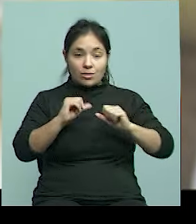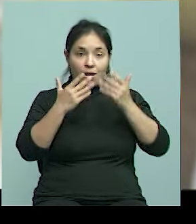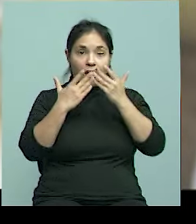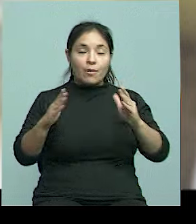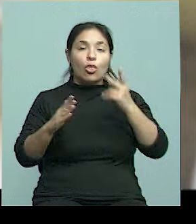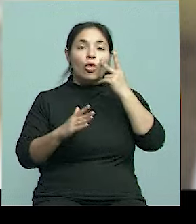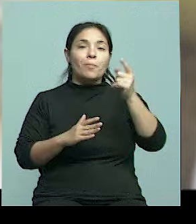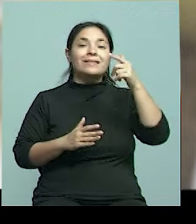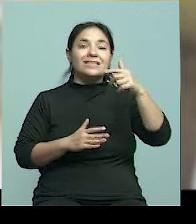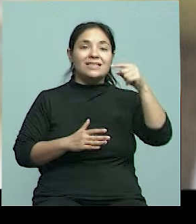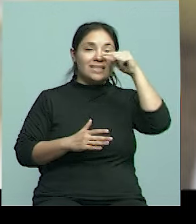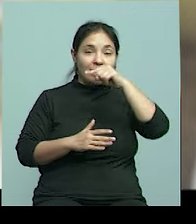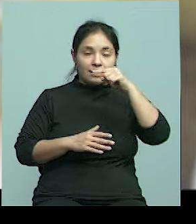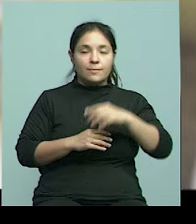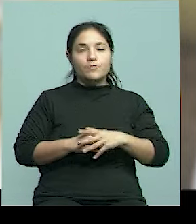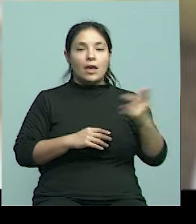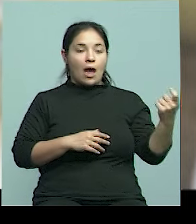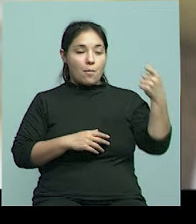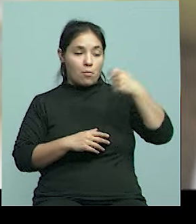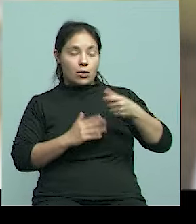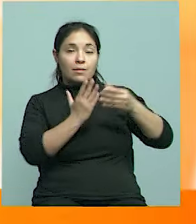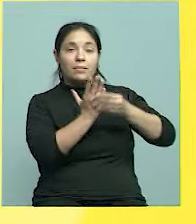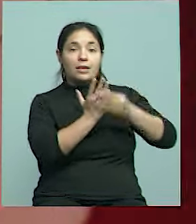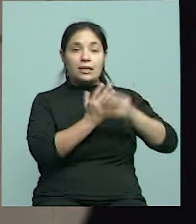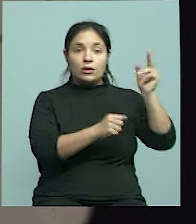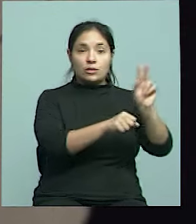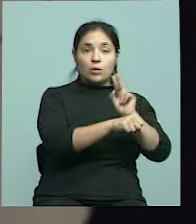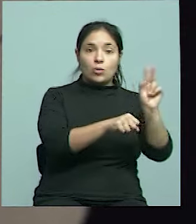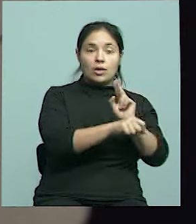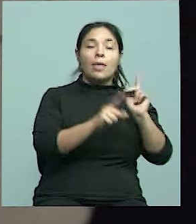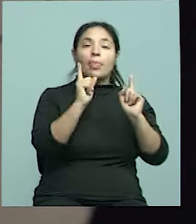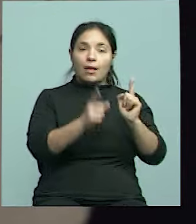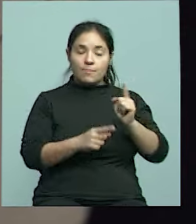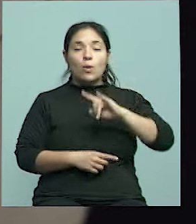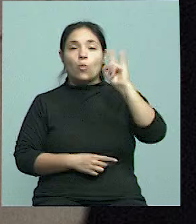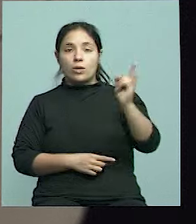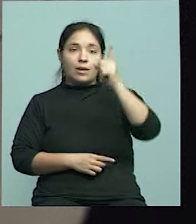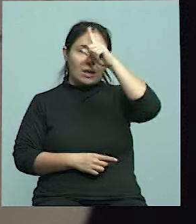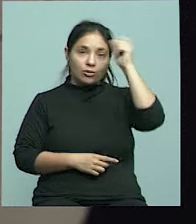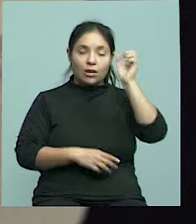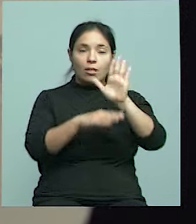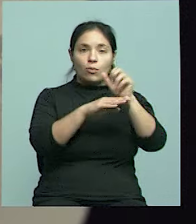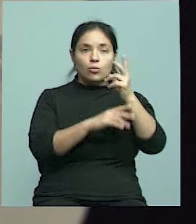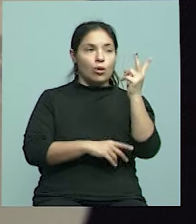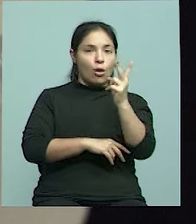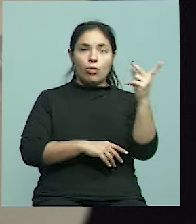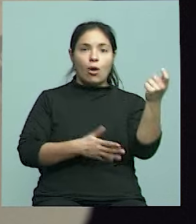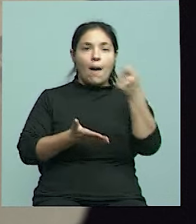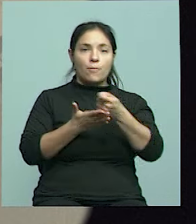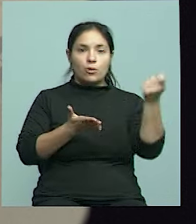Se tuvo aportes del Ministerio de Seguridad y de la universidad y se